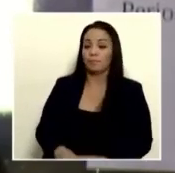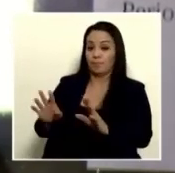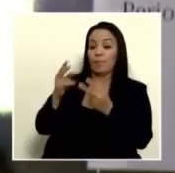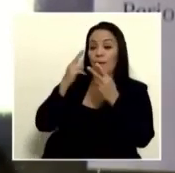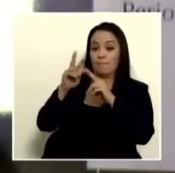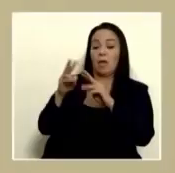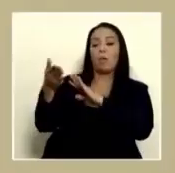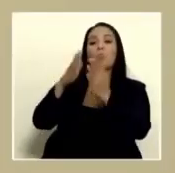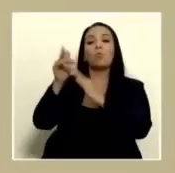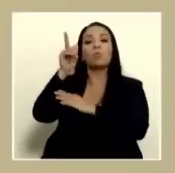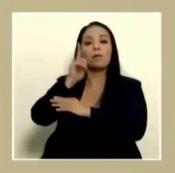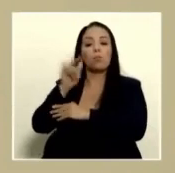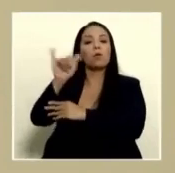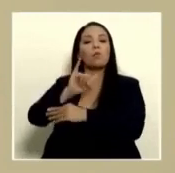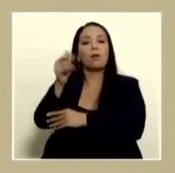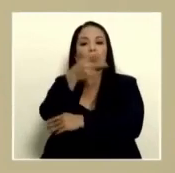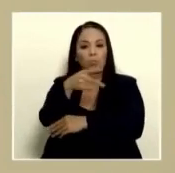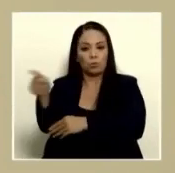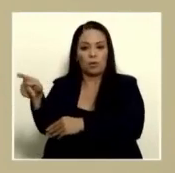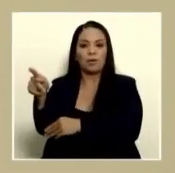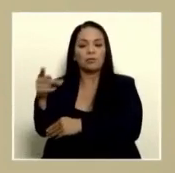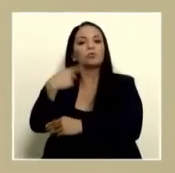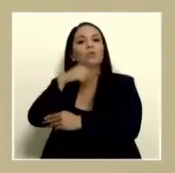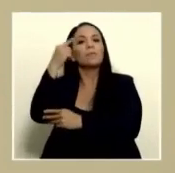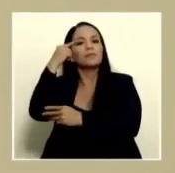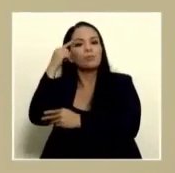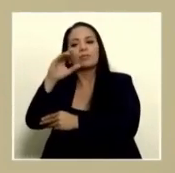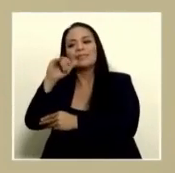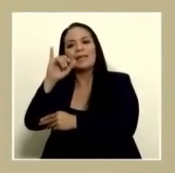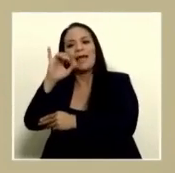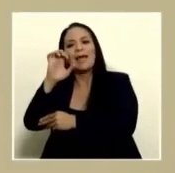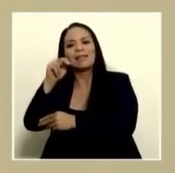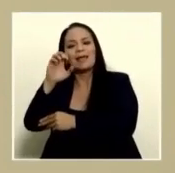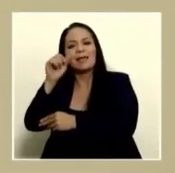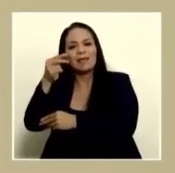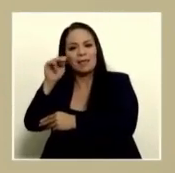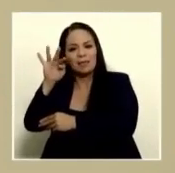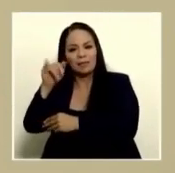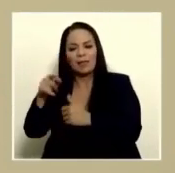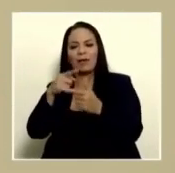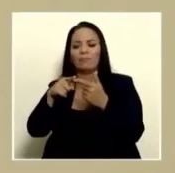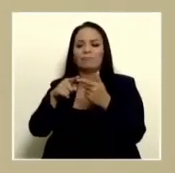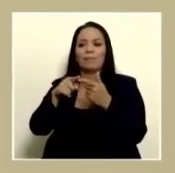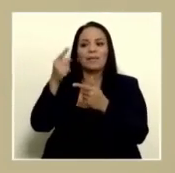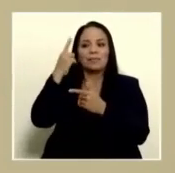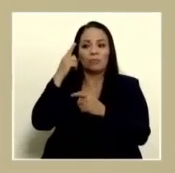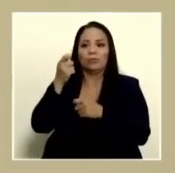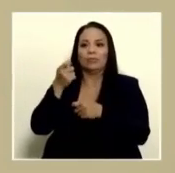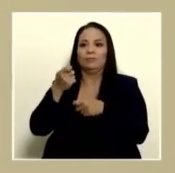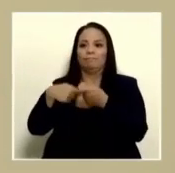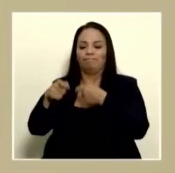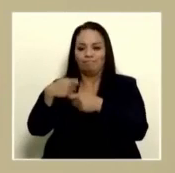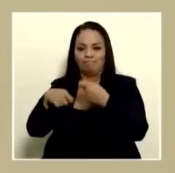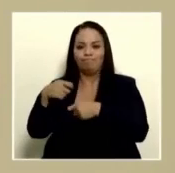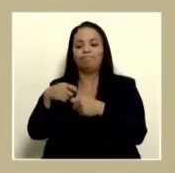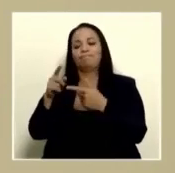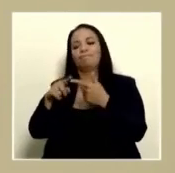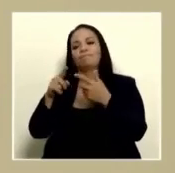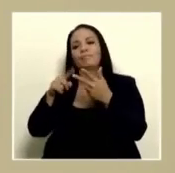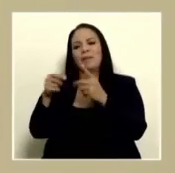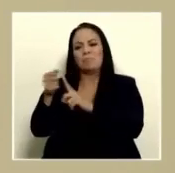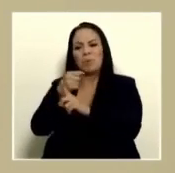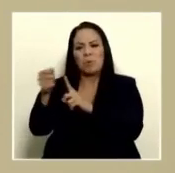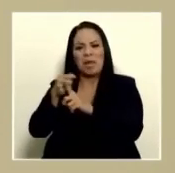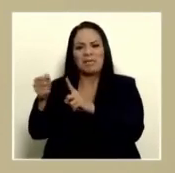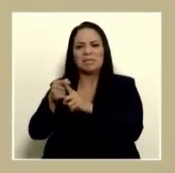pueblo de limón al igual que el pueblo de puntarenas pensemos en cieneguita pensemos en el narcomenudeo en la violencia por pleitos